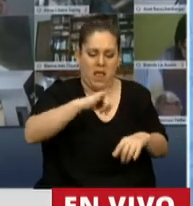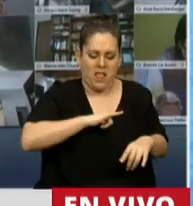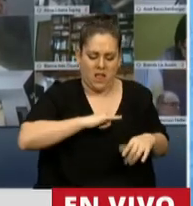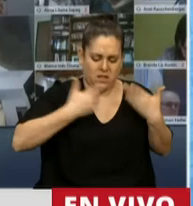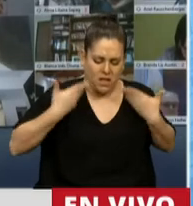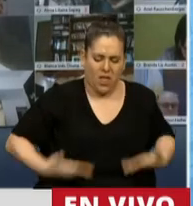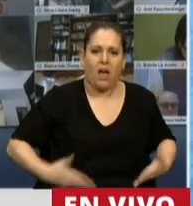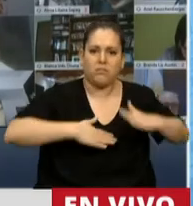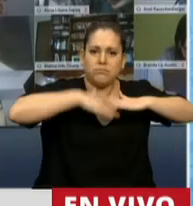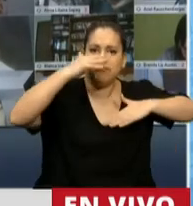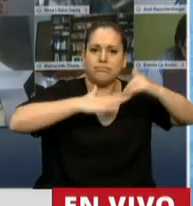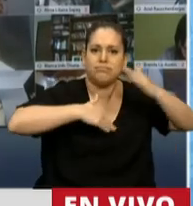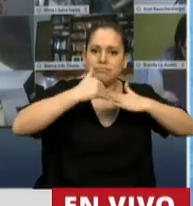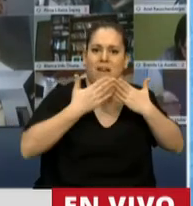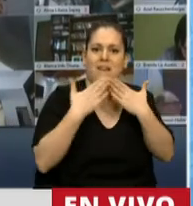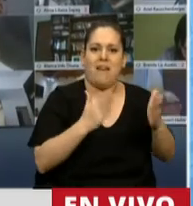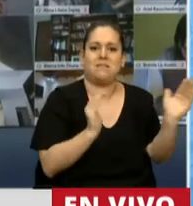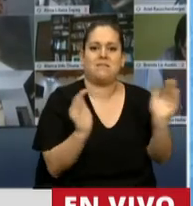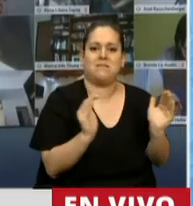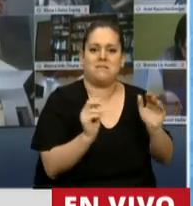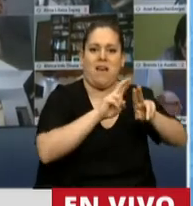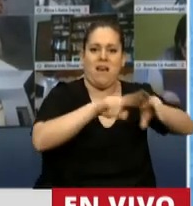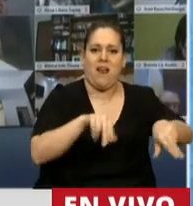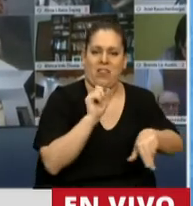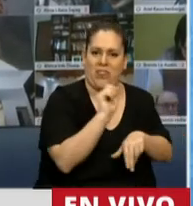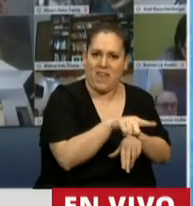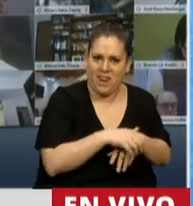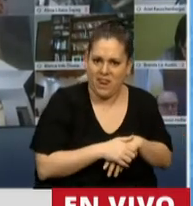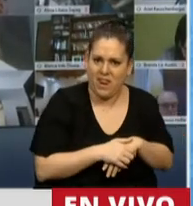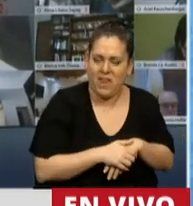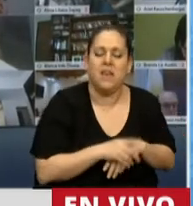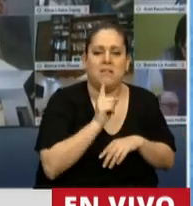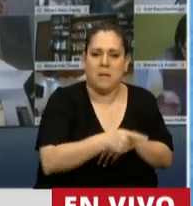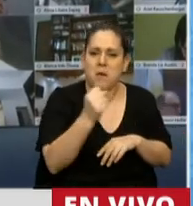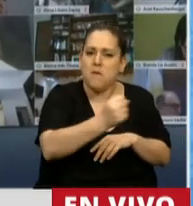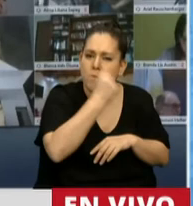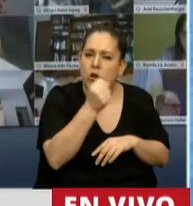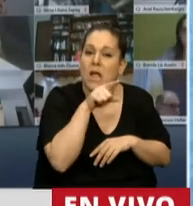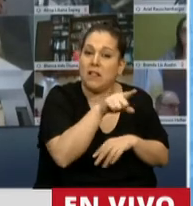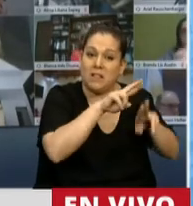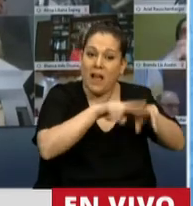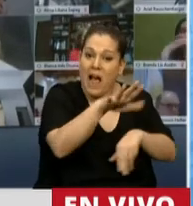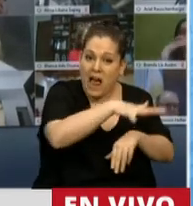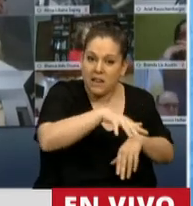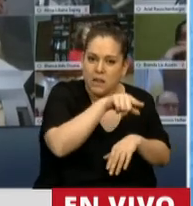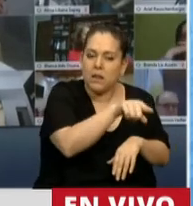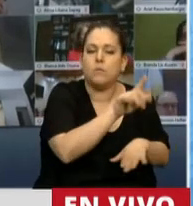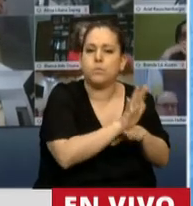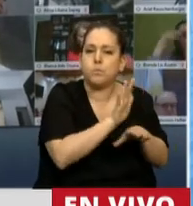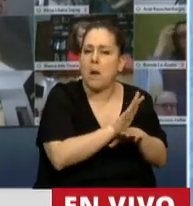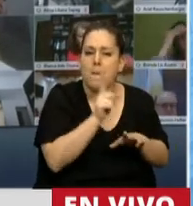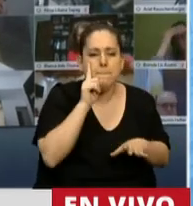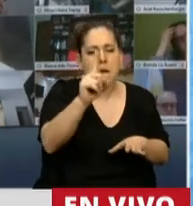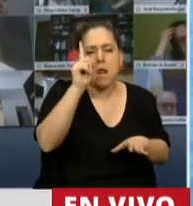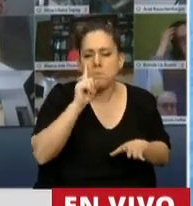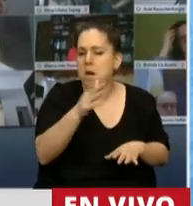identidad. Además, y esto también hay que resaltarlo, son los medios que posibilitan a miles